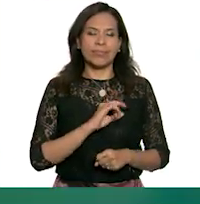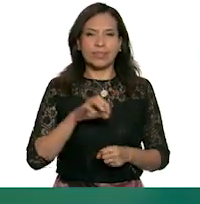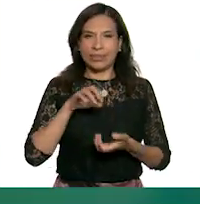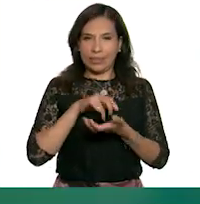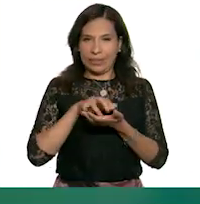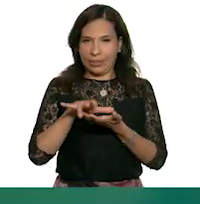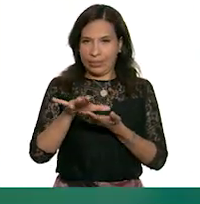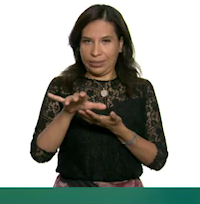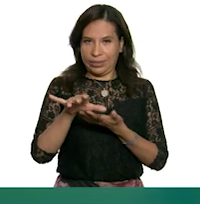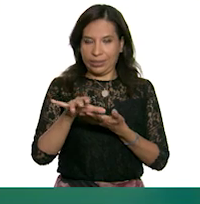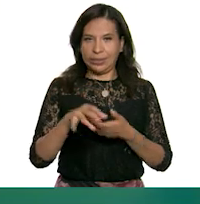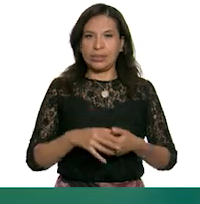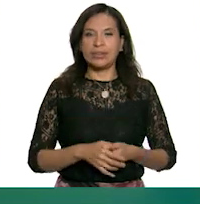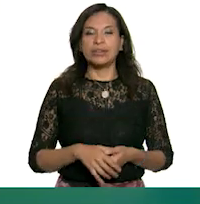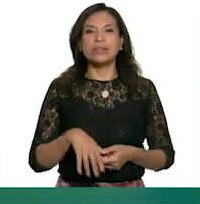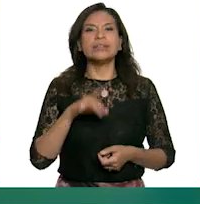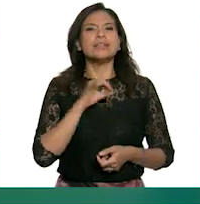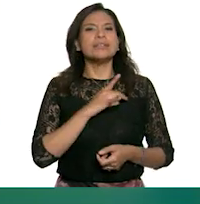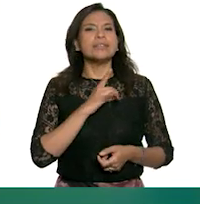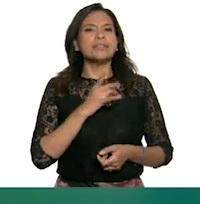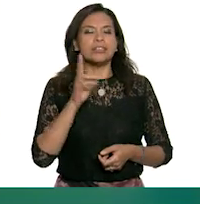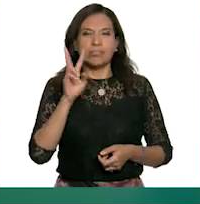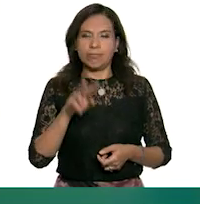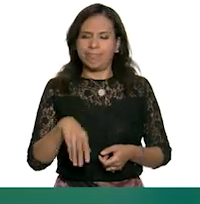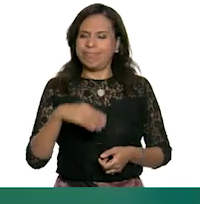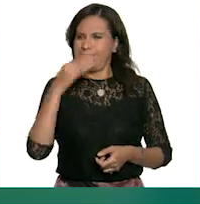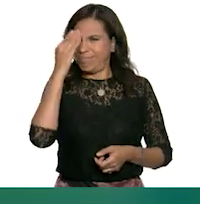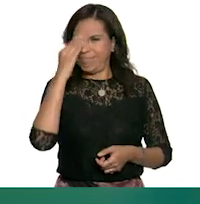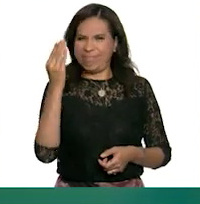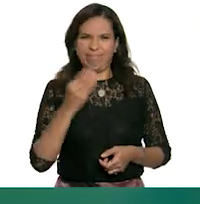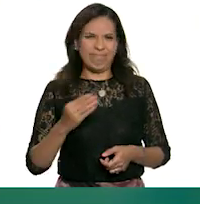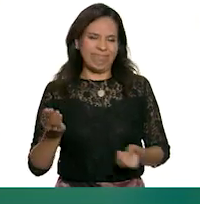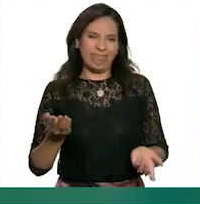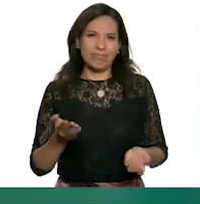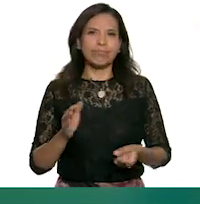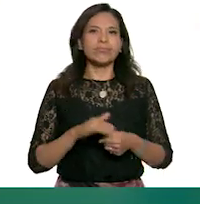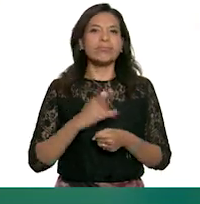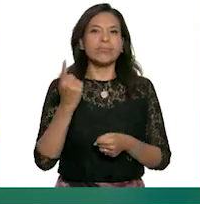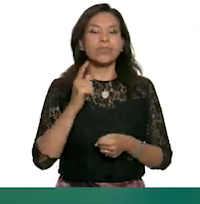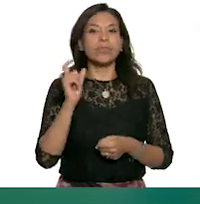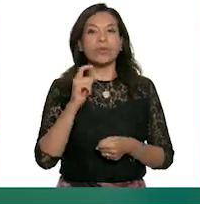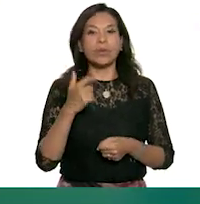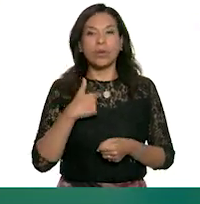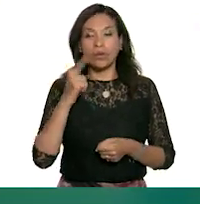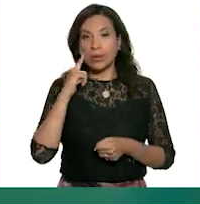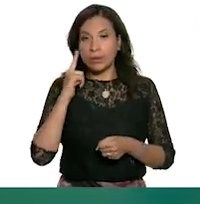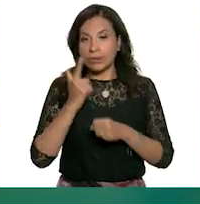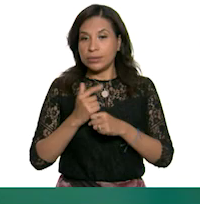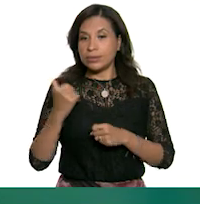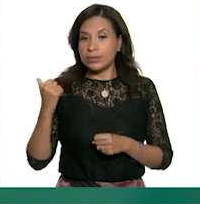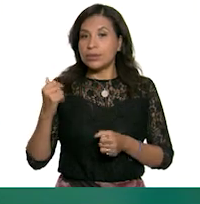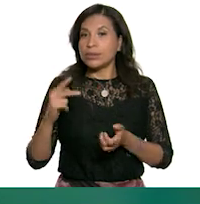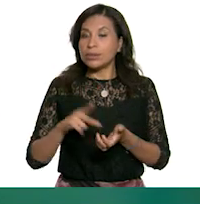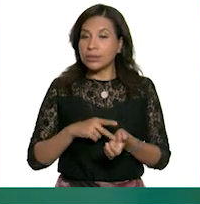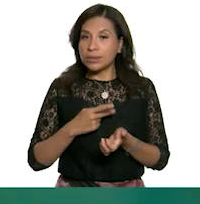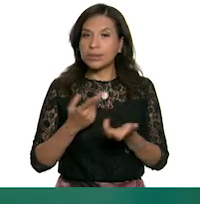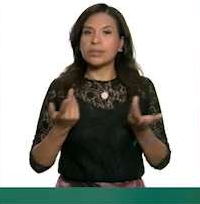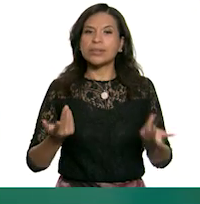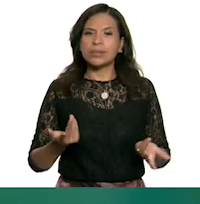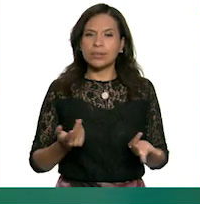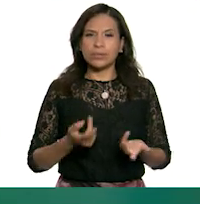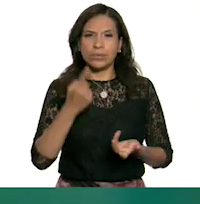arañas. Este miedo fue muy desagradable porque cuando me encontré alguna vez con